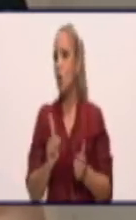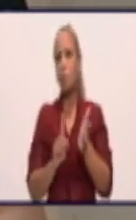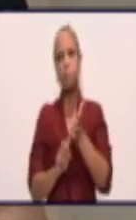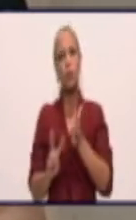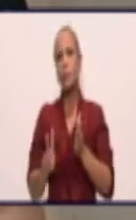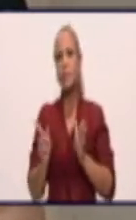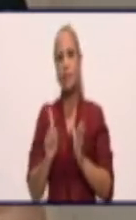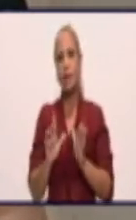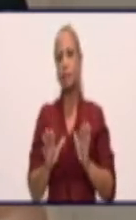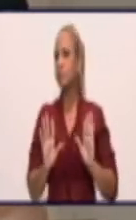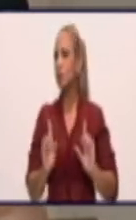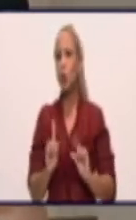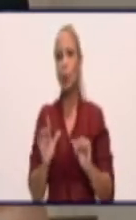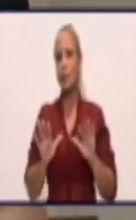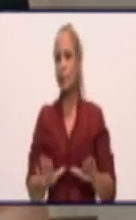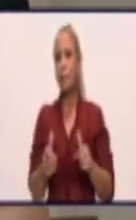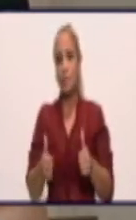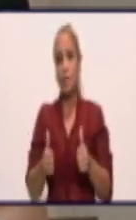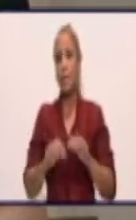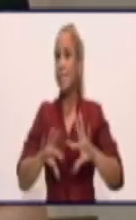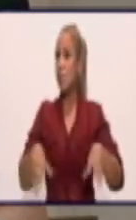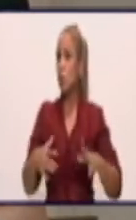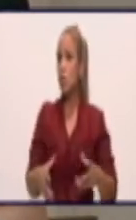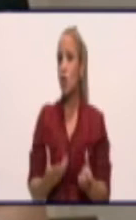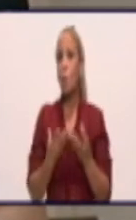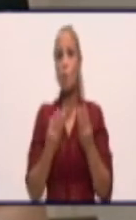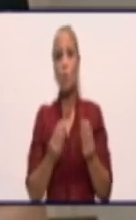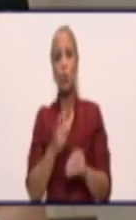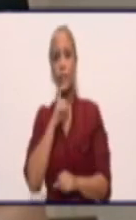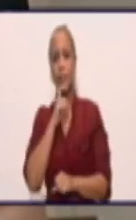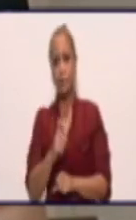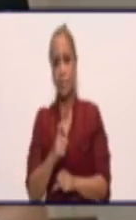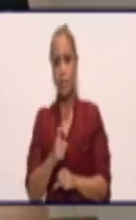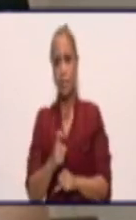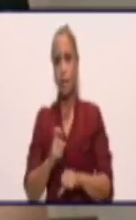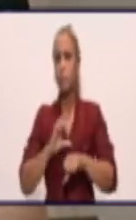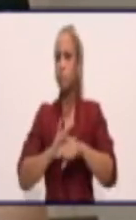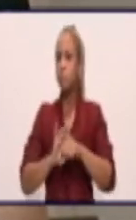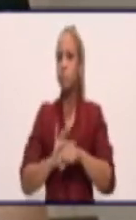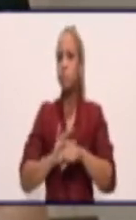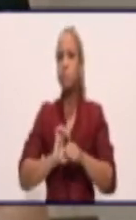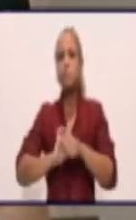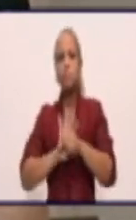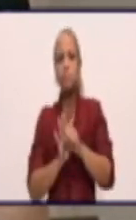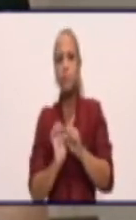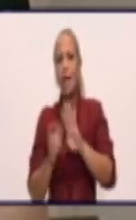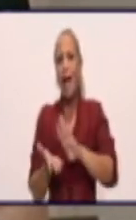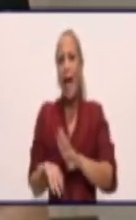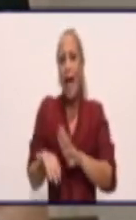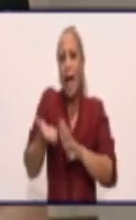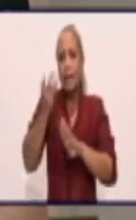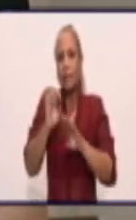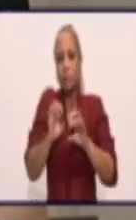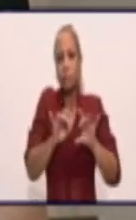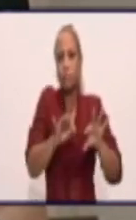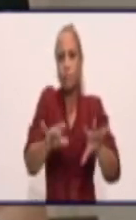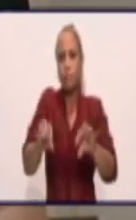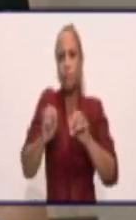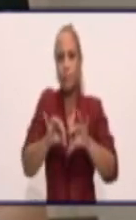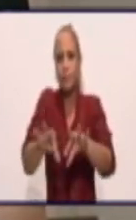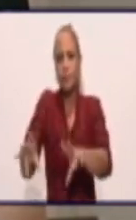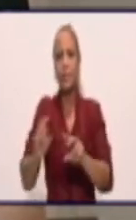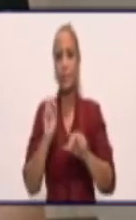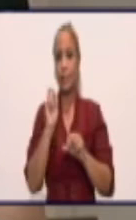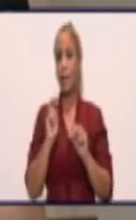bien. La provincia tiene una situación muy compleja desde el punto de vista epidemiológico, con una alta dispersión del virus